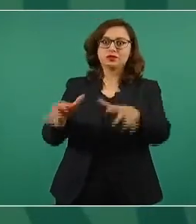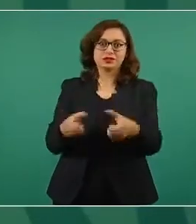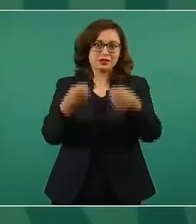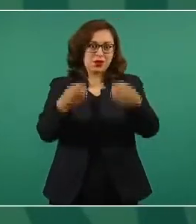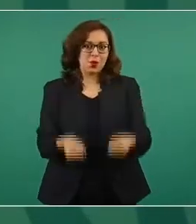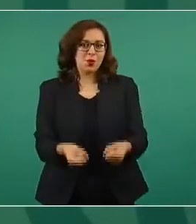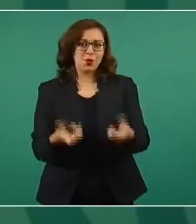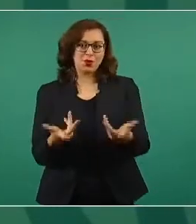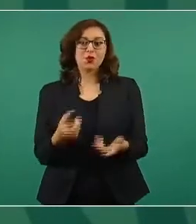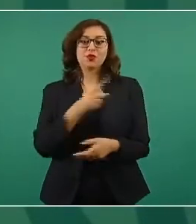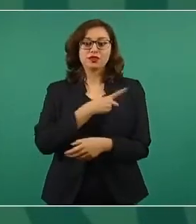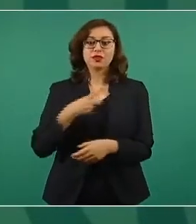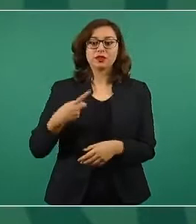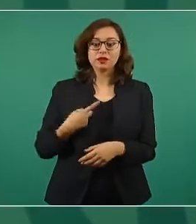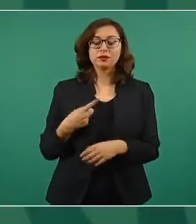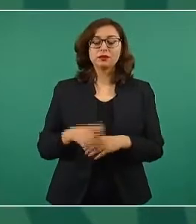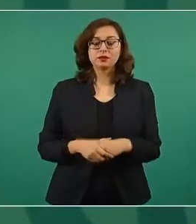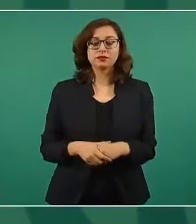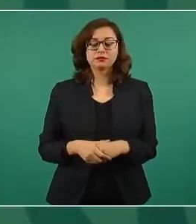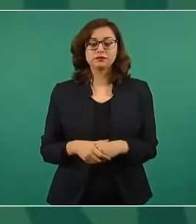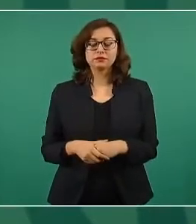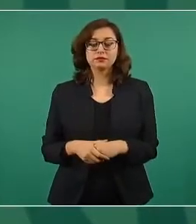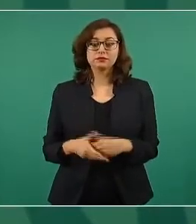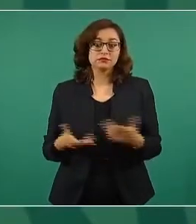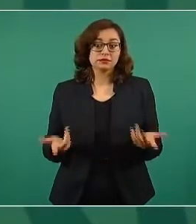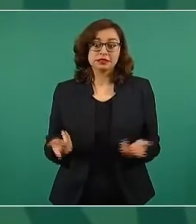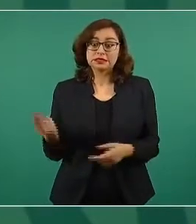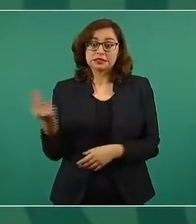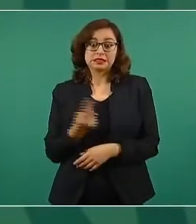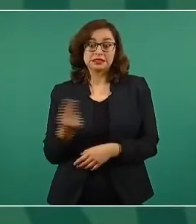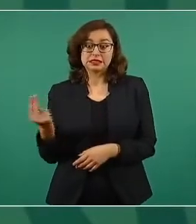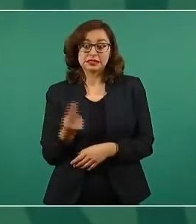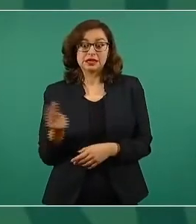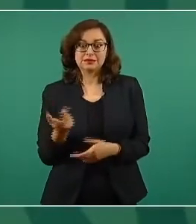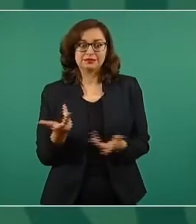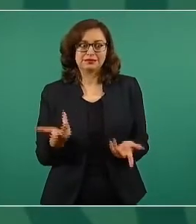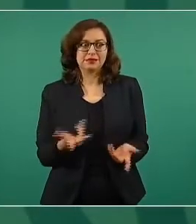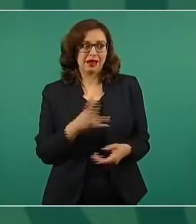La la transmisión. Así es, suba a la red.